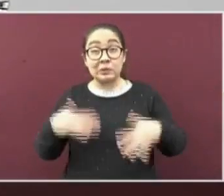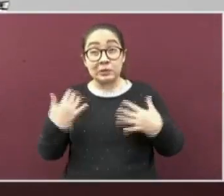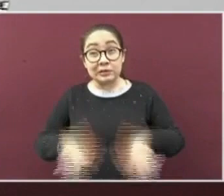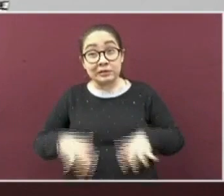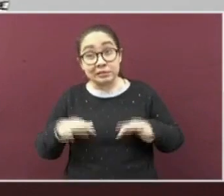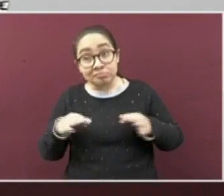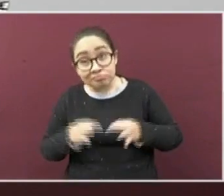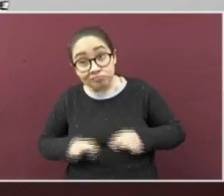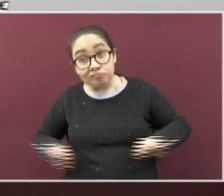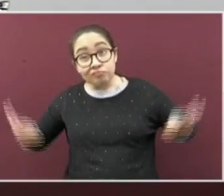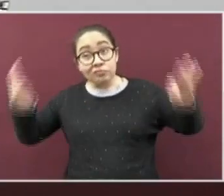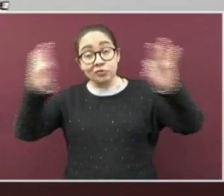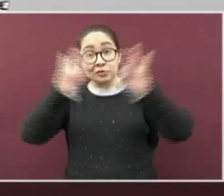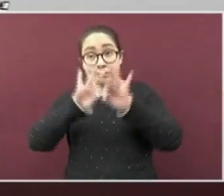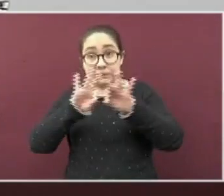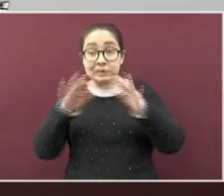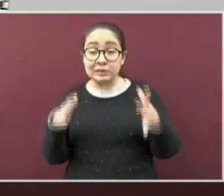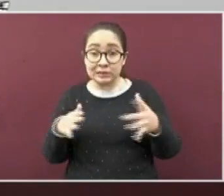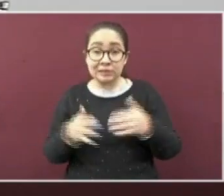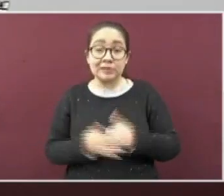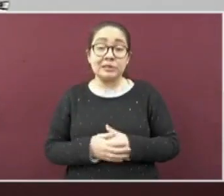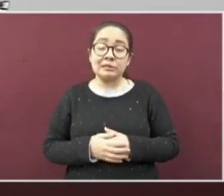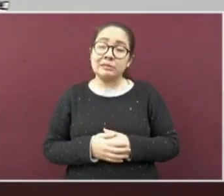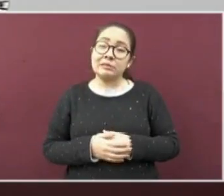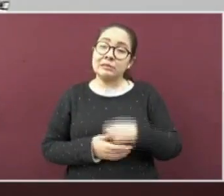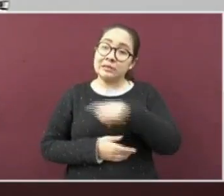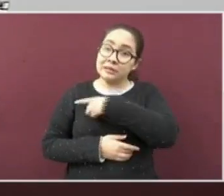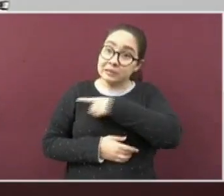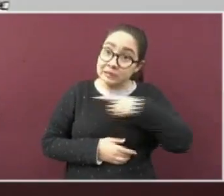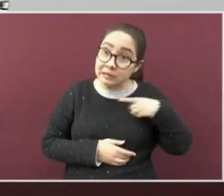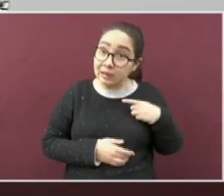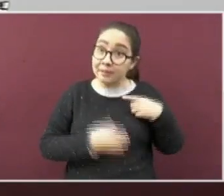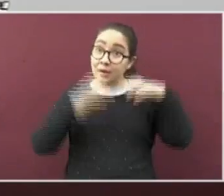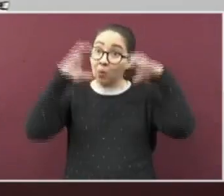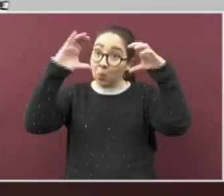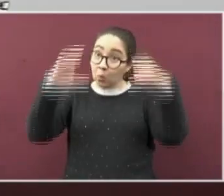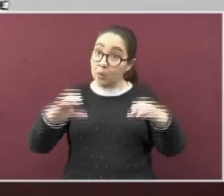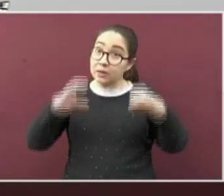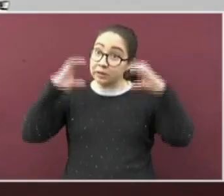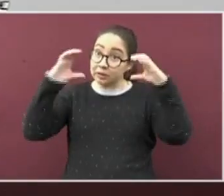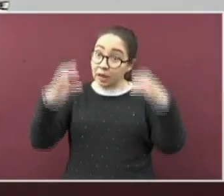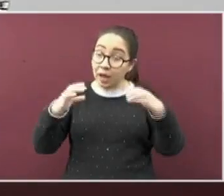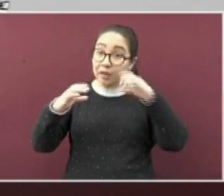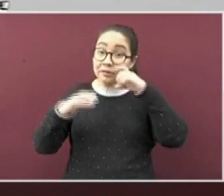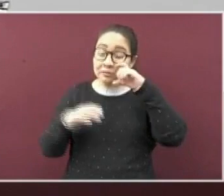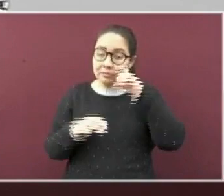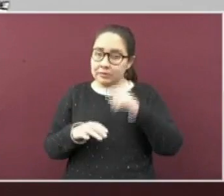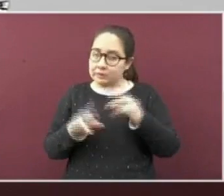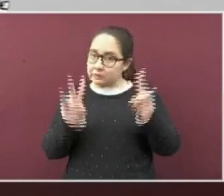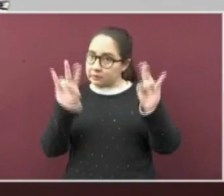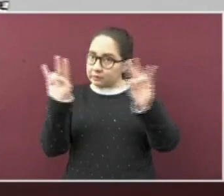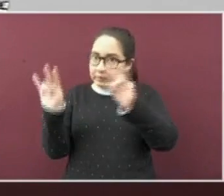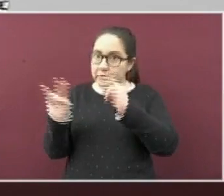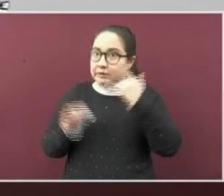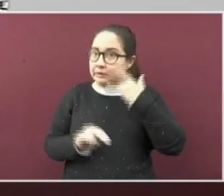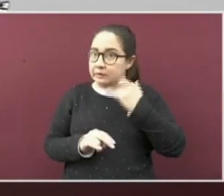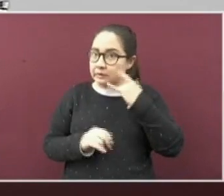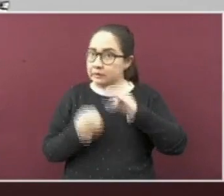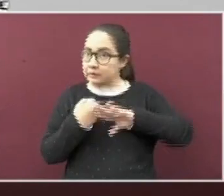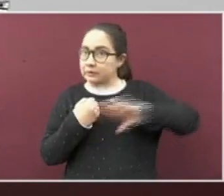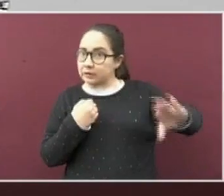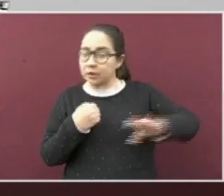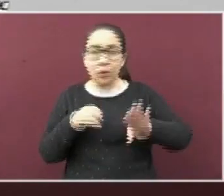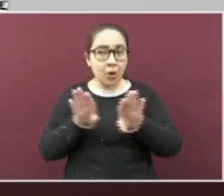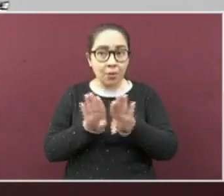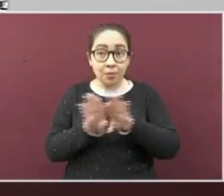importancia, por lo cual debemos prepararnos, fortaleciendo las medidas